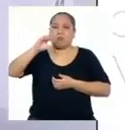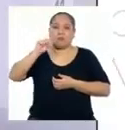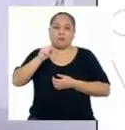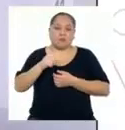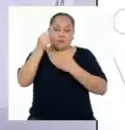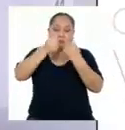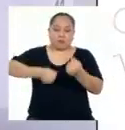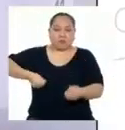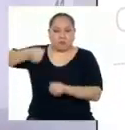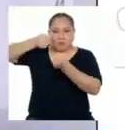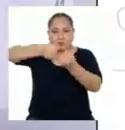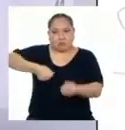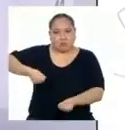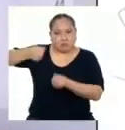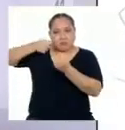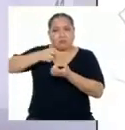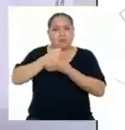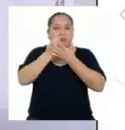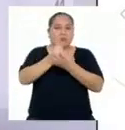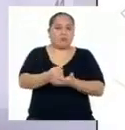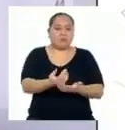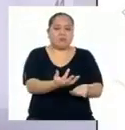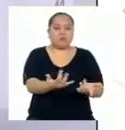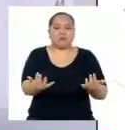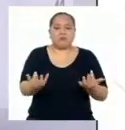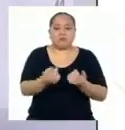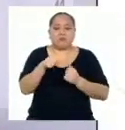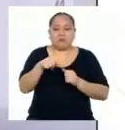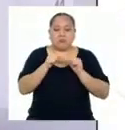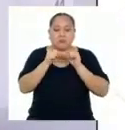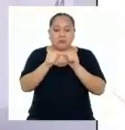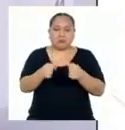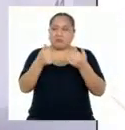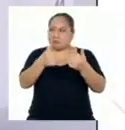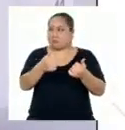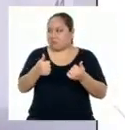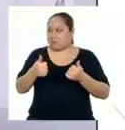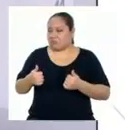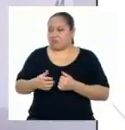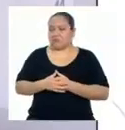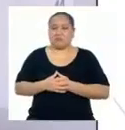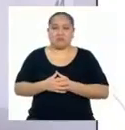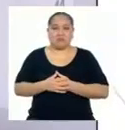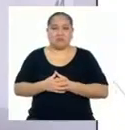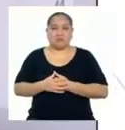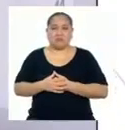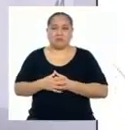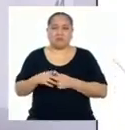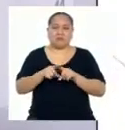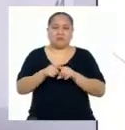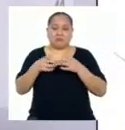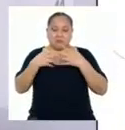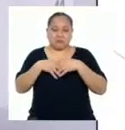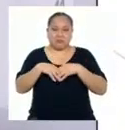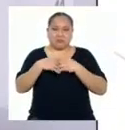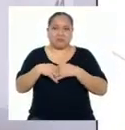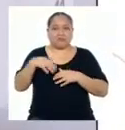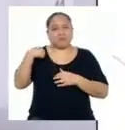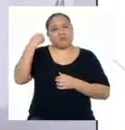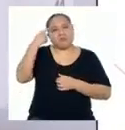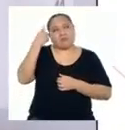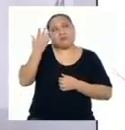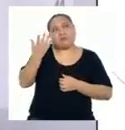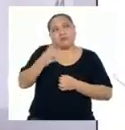agricultura ayuda más o menos a los cultivos a que se mantengan bien Y a la industria que